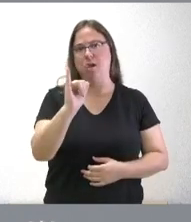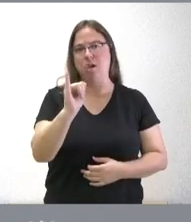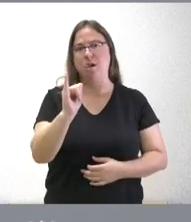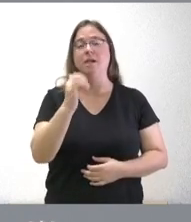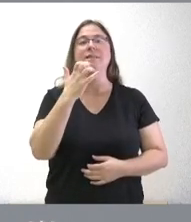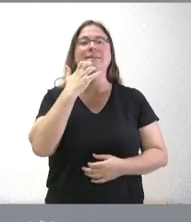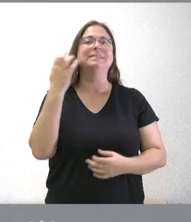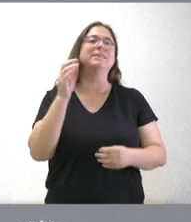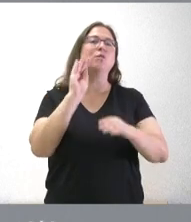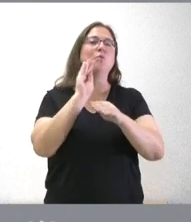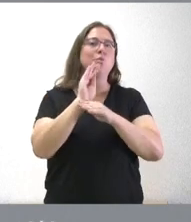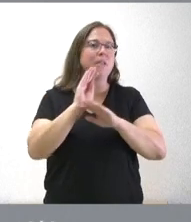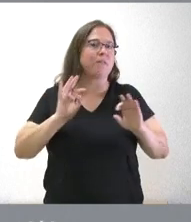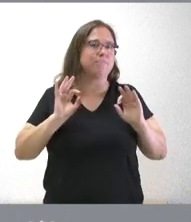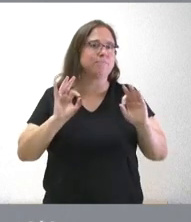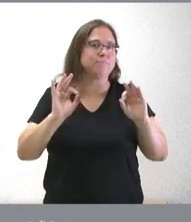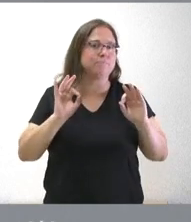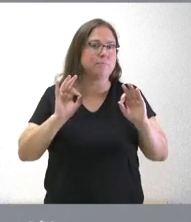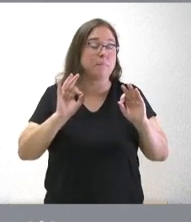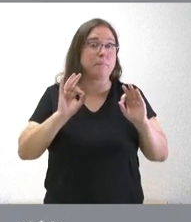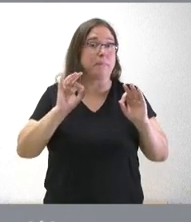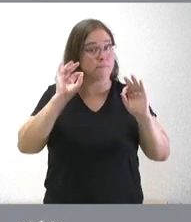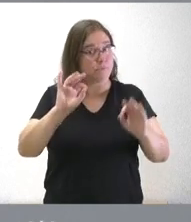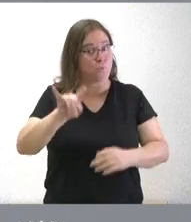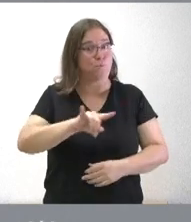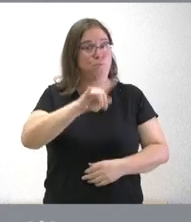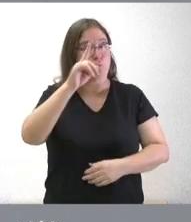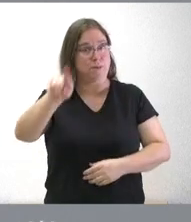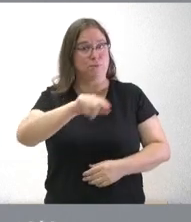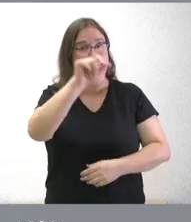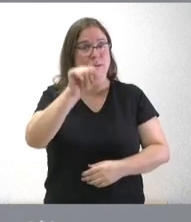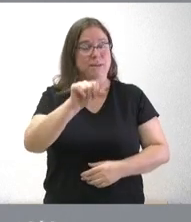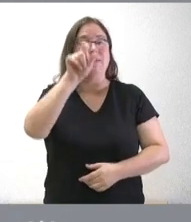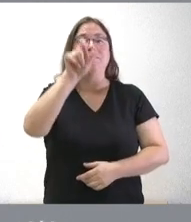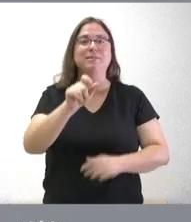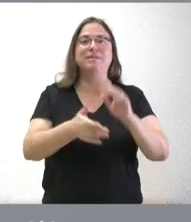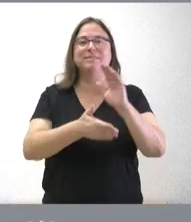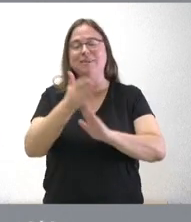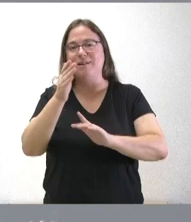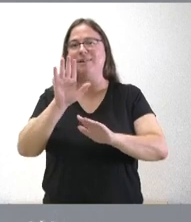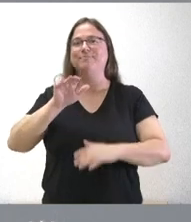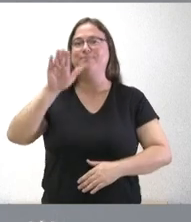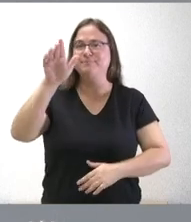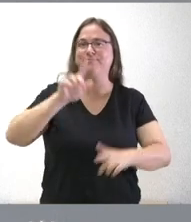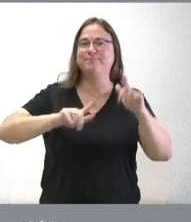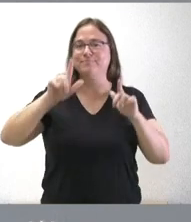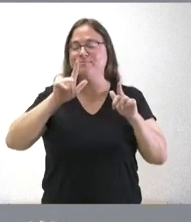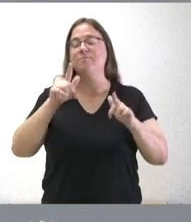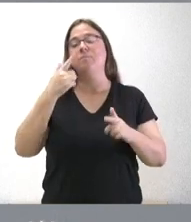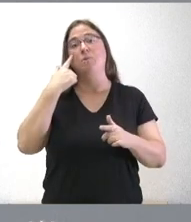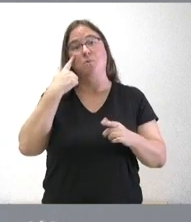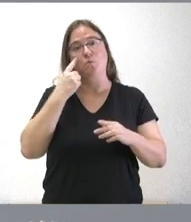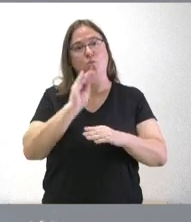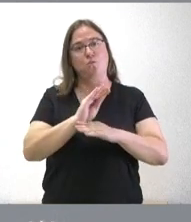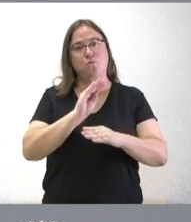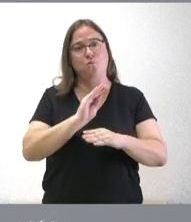se tenga especial precaución el puente de la semana que viene es un puente donde mucha gente saldrá y donde tengamos especial preocupación para